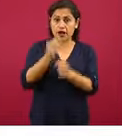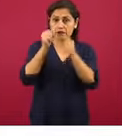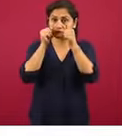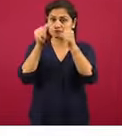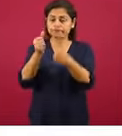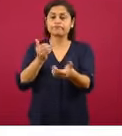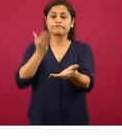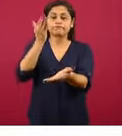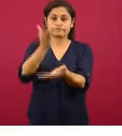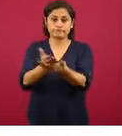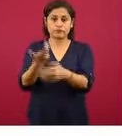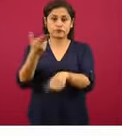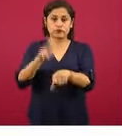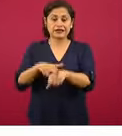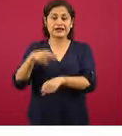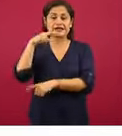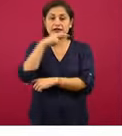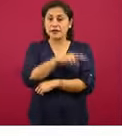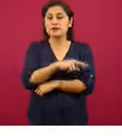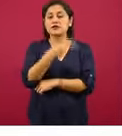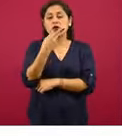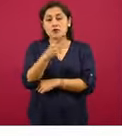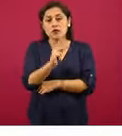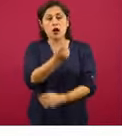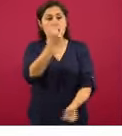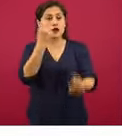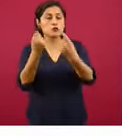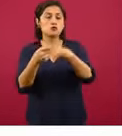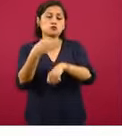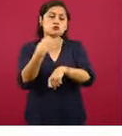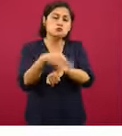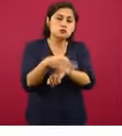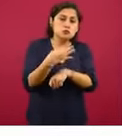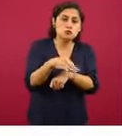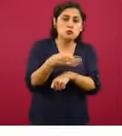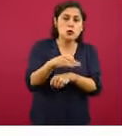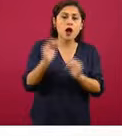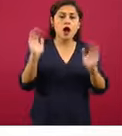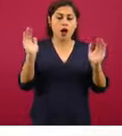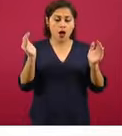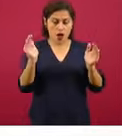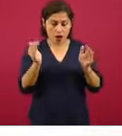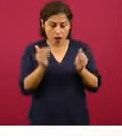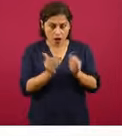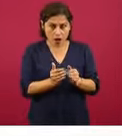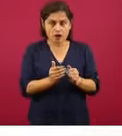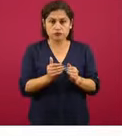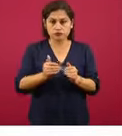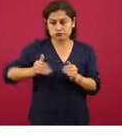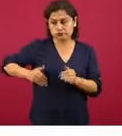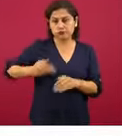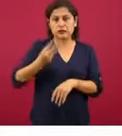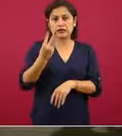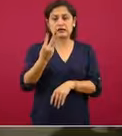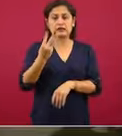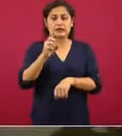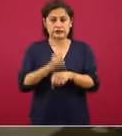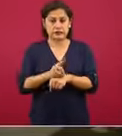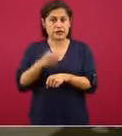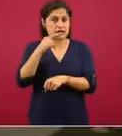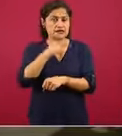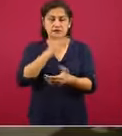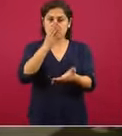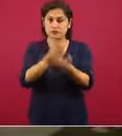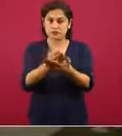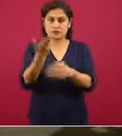los pacientes que llegan de manera ambulatoria, hemos ido bajando y en la última semana tenemos un promedio de tres días. La siguiente. Y